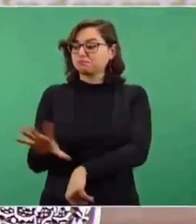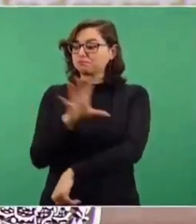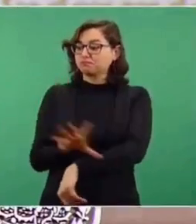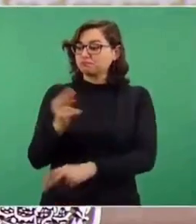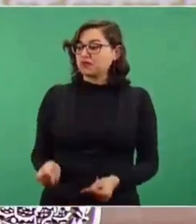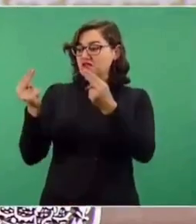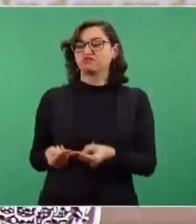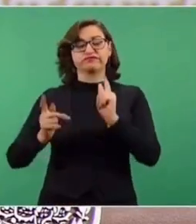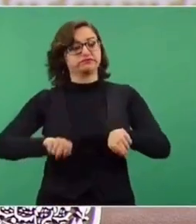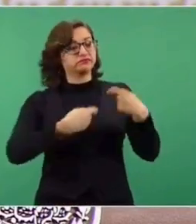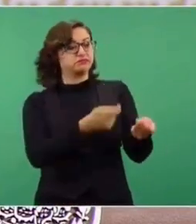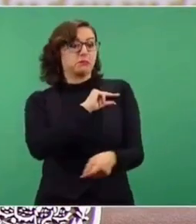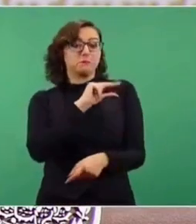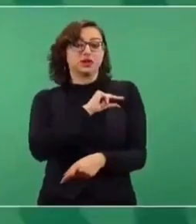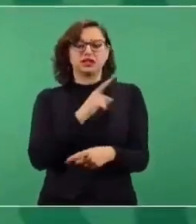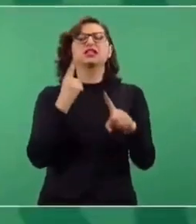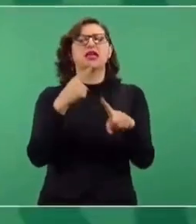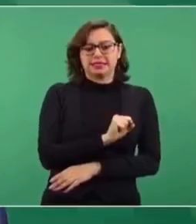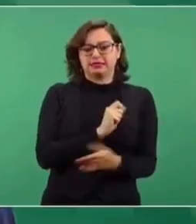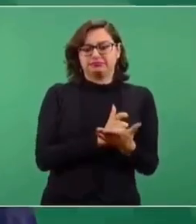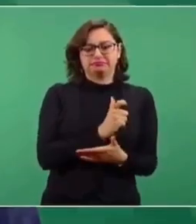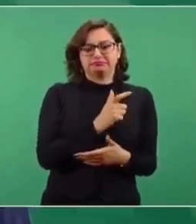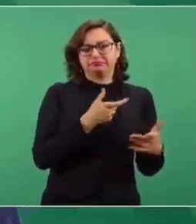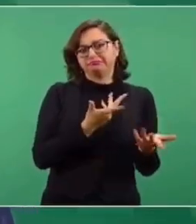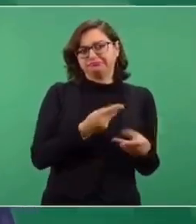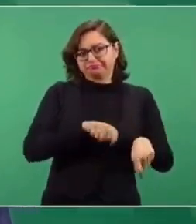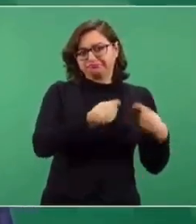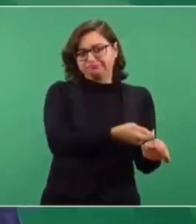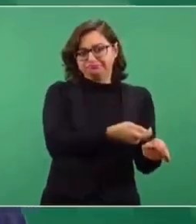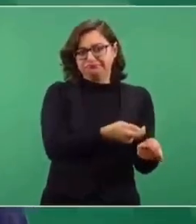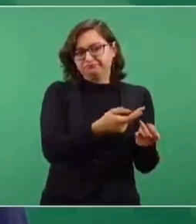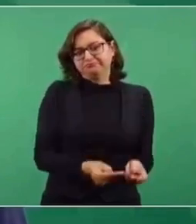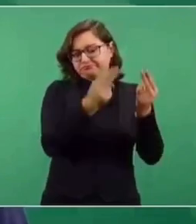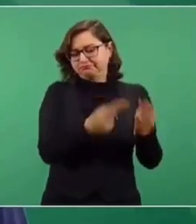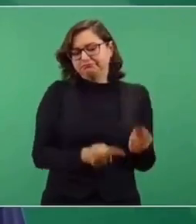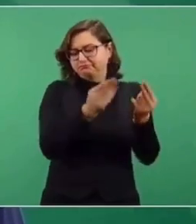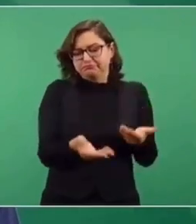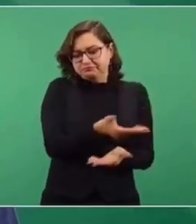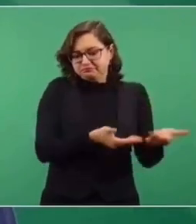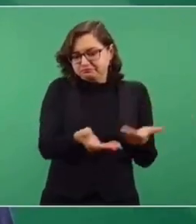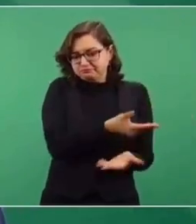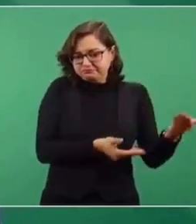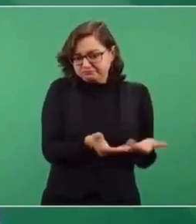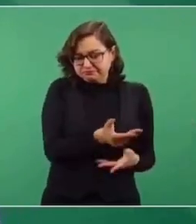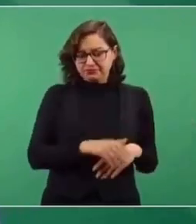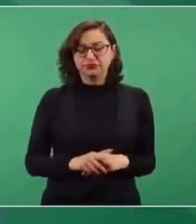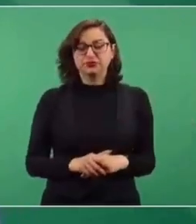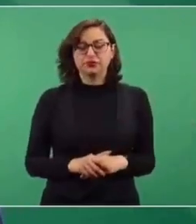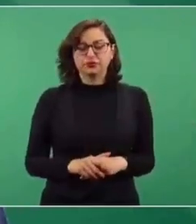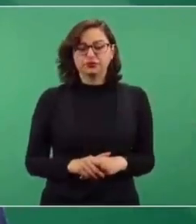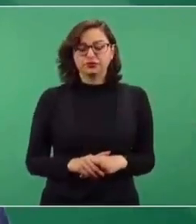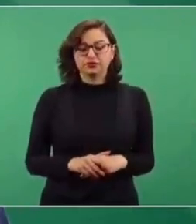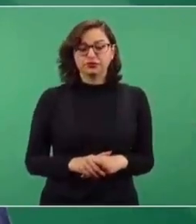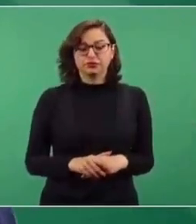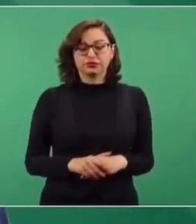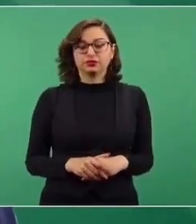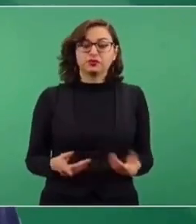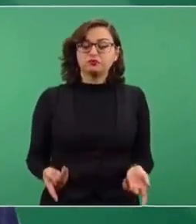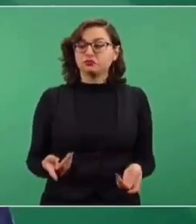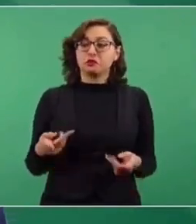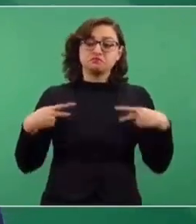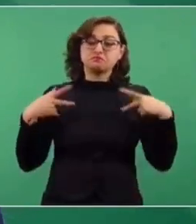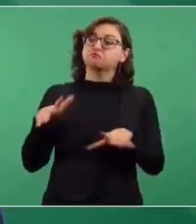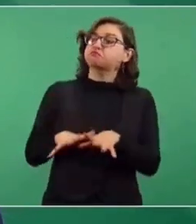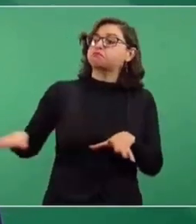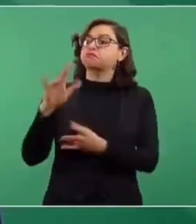particulares, desde el tiempo de Salinas, para hacer negocios a costillas del